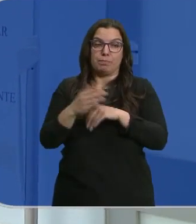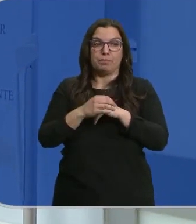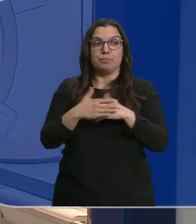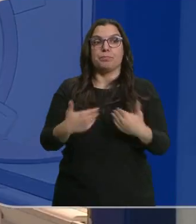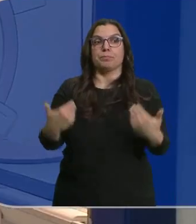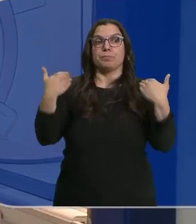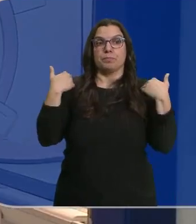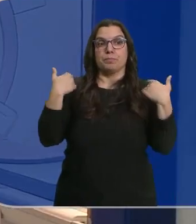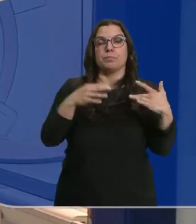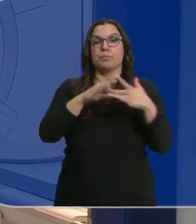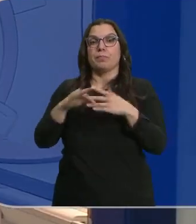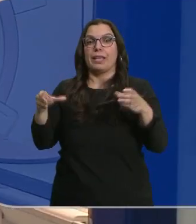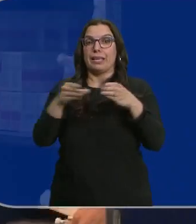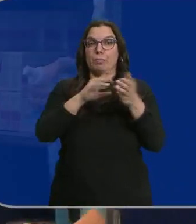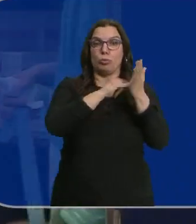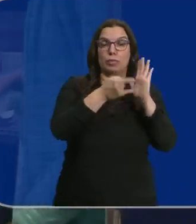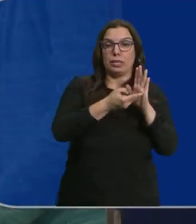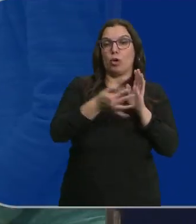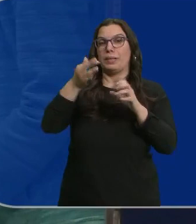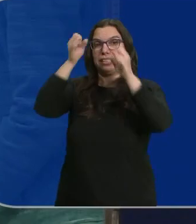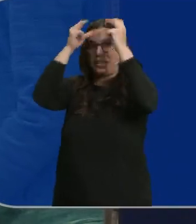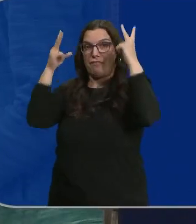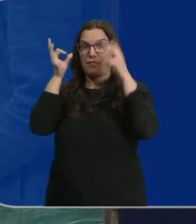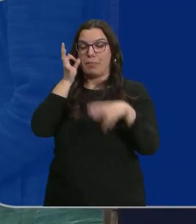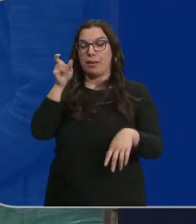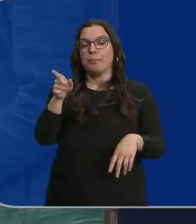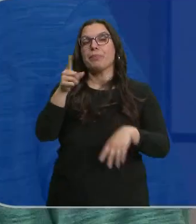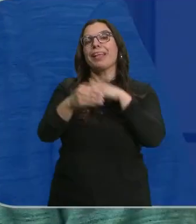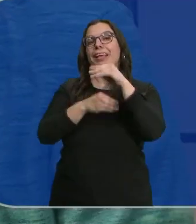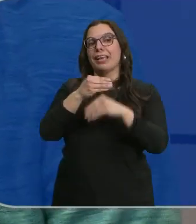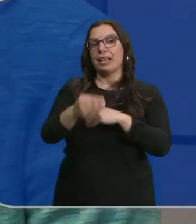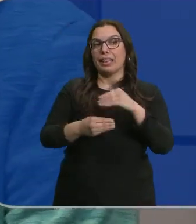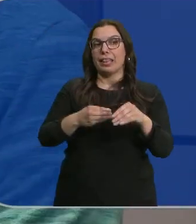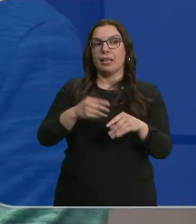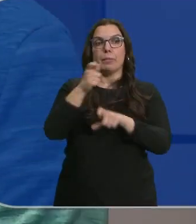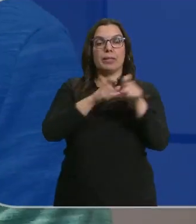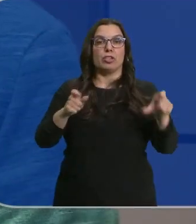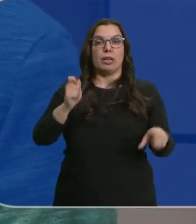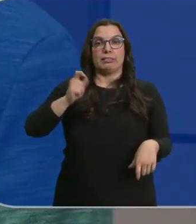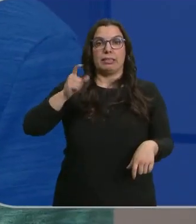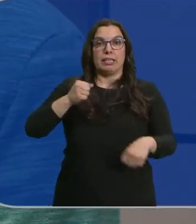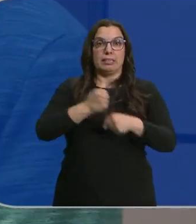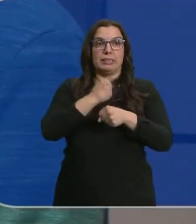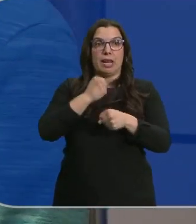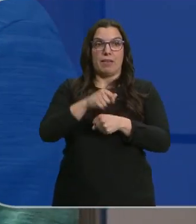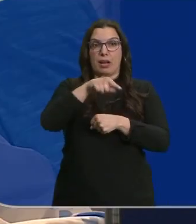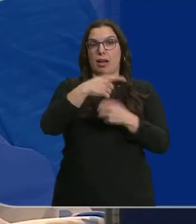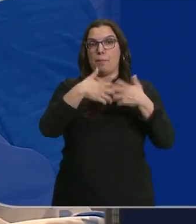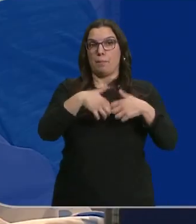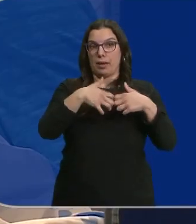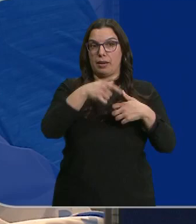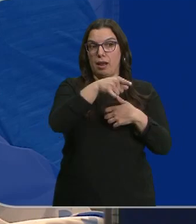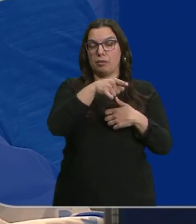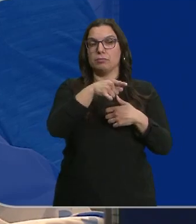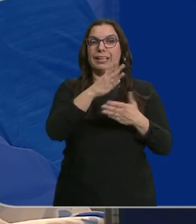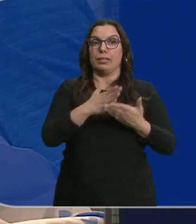mandos del equipo. Participa técnico y enfermera y lo que se hace es el personal que habitualmente trabaja en esta máquina para